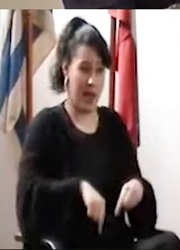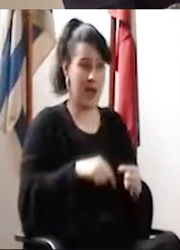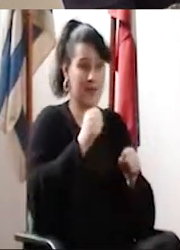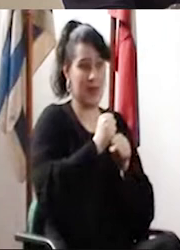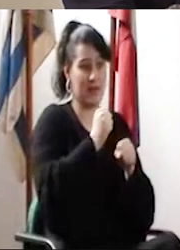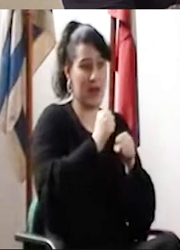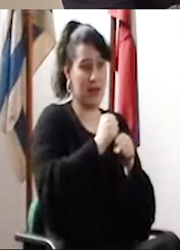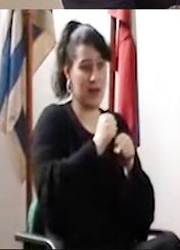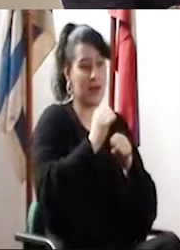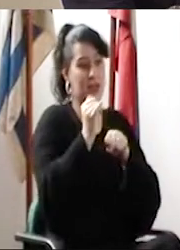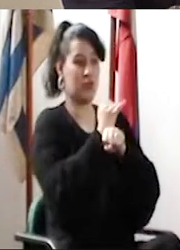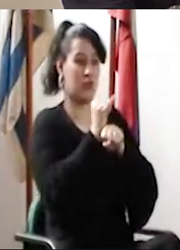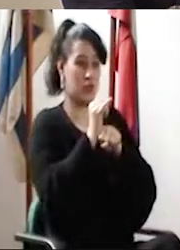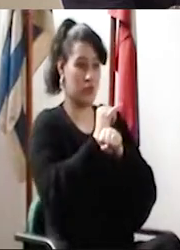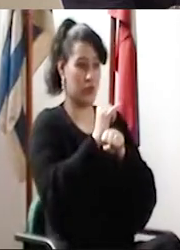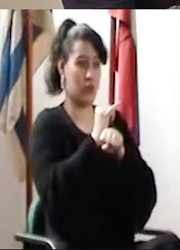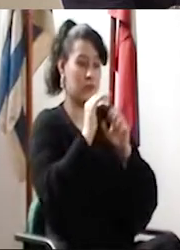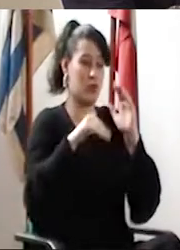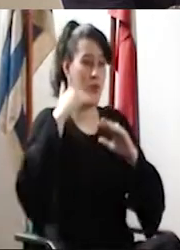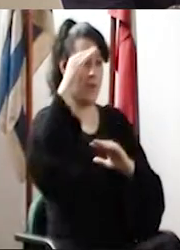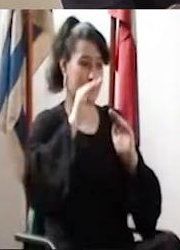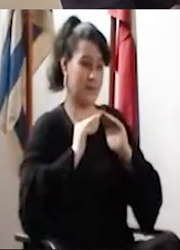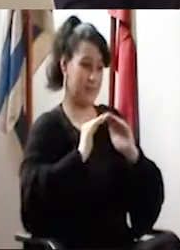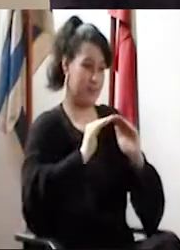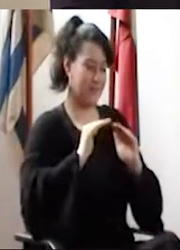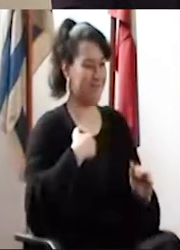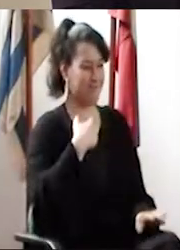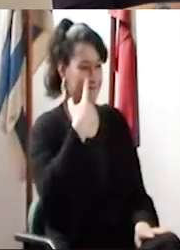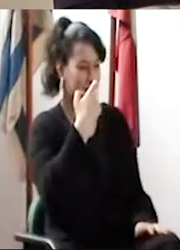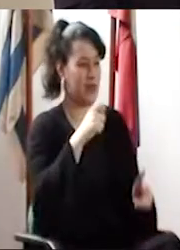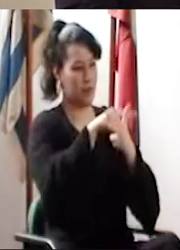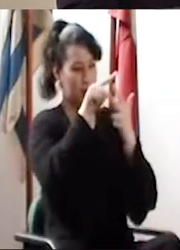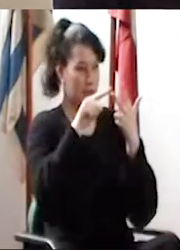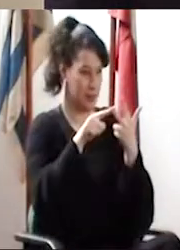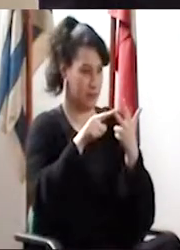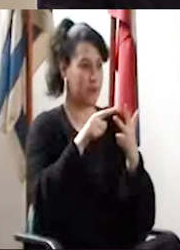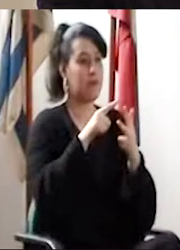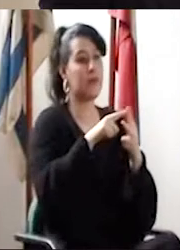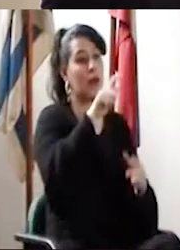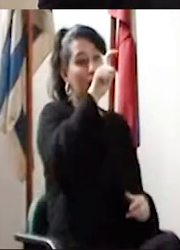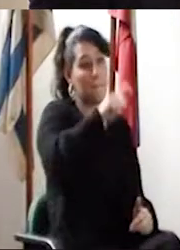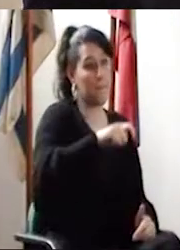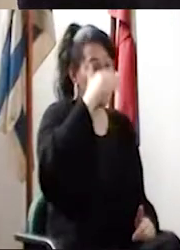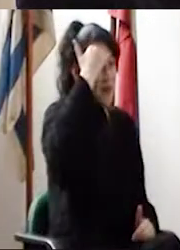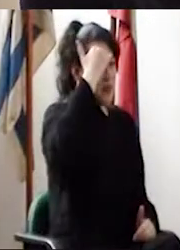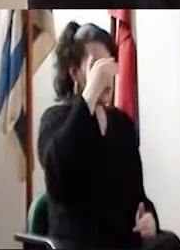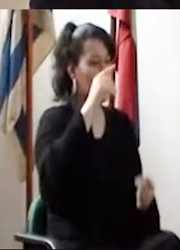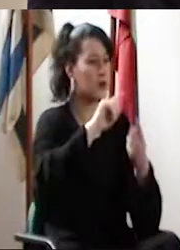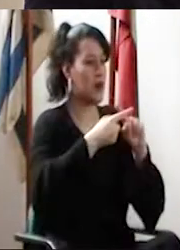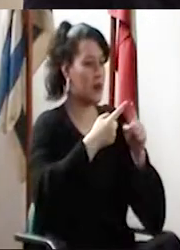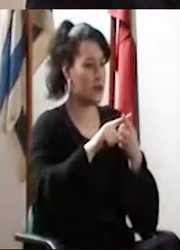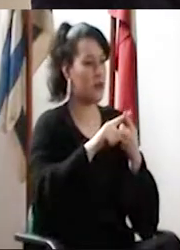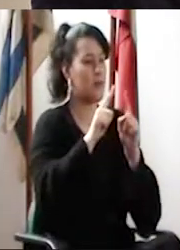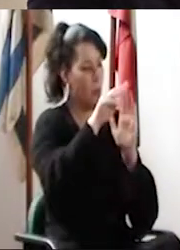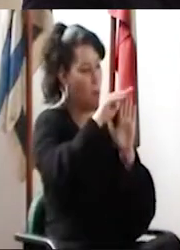que están en el ISEF. Entonces, veíamos claramente, o al menos más claramente, tres posibilidades. Aquel docente que